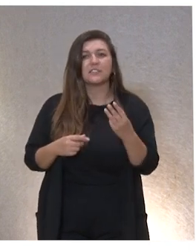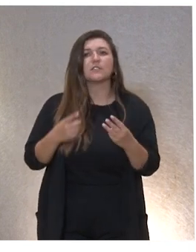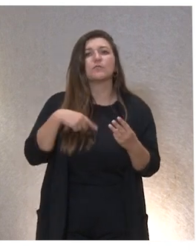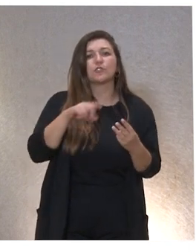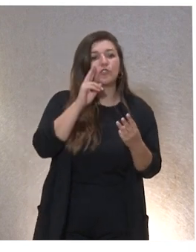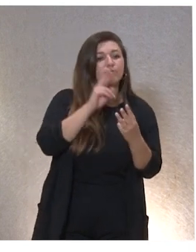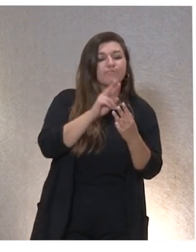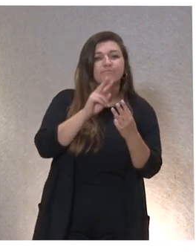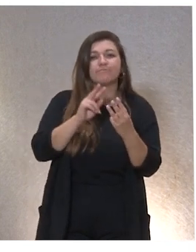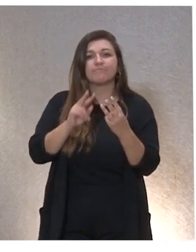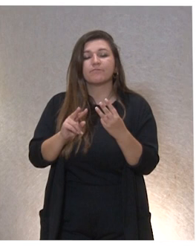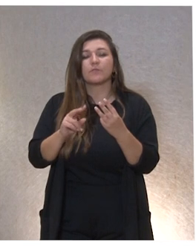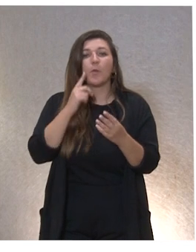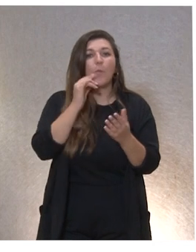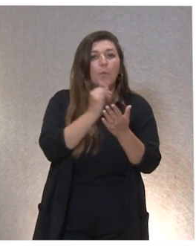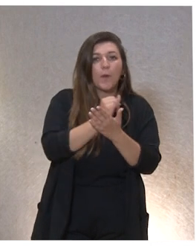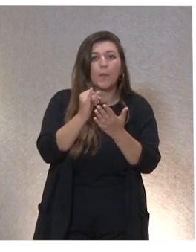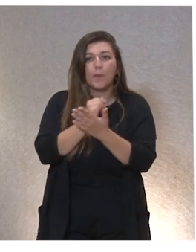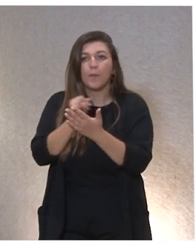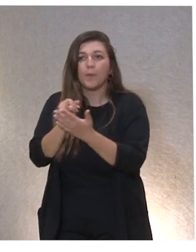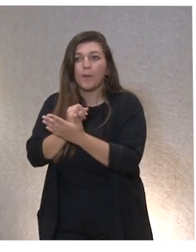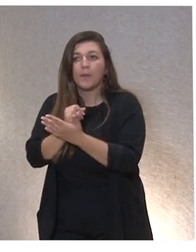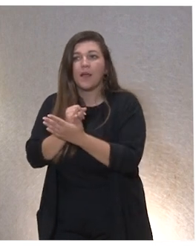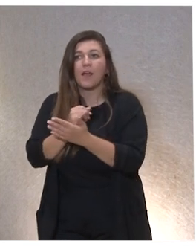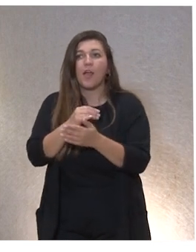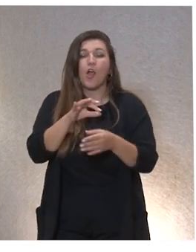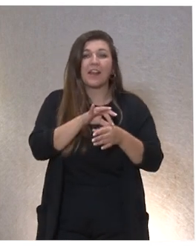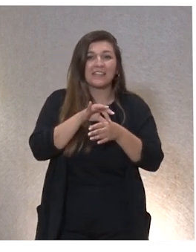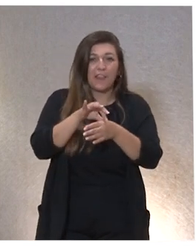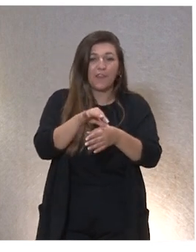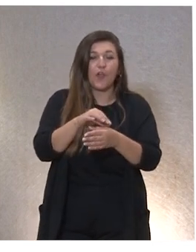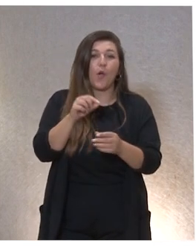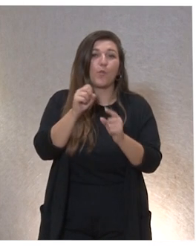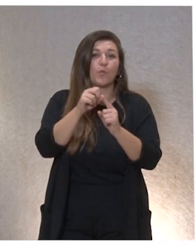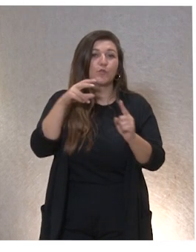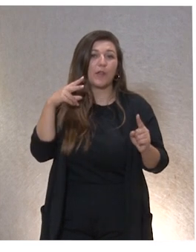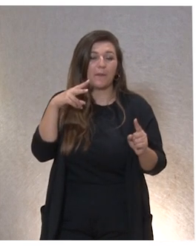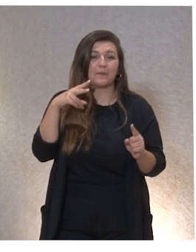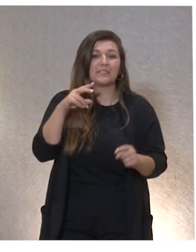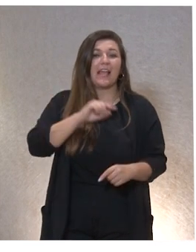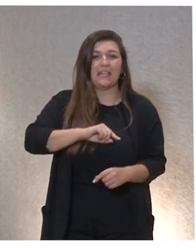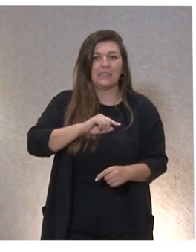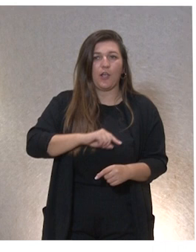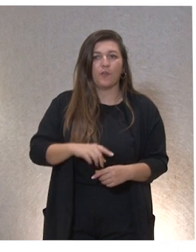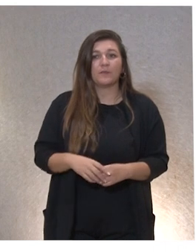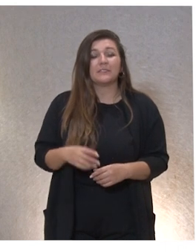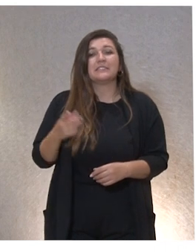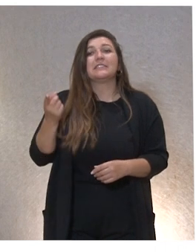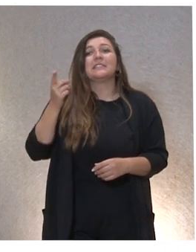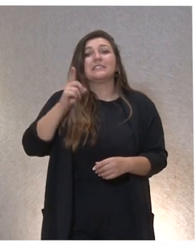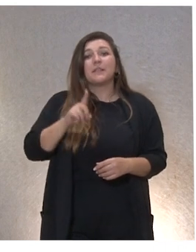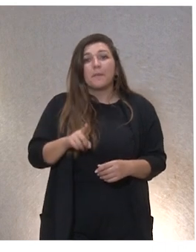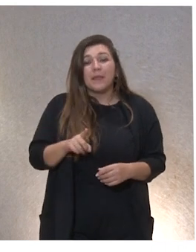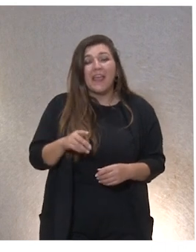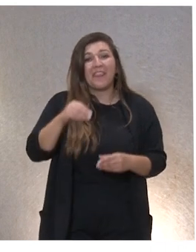esos tres pilotajes que son están orientados desde el punto de vista ético ¿vale? también dentro de